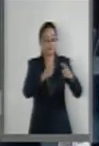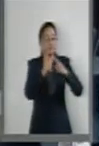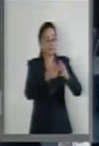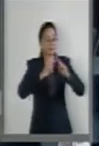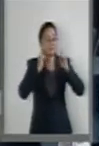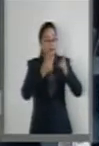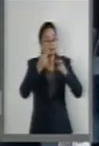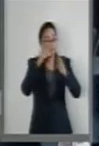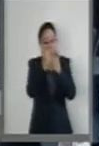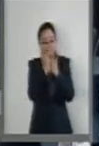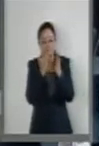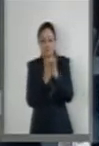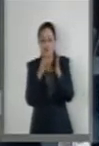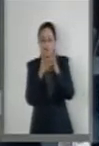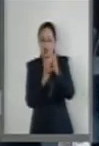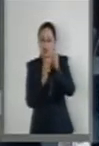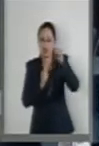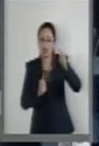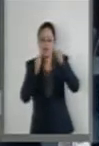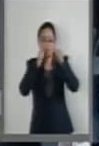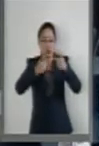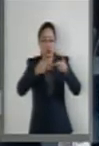El Senador Zamora, sin duda.